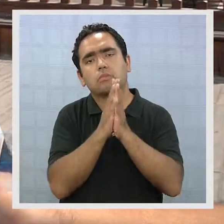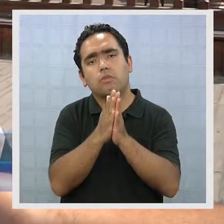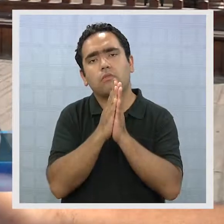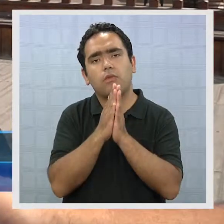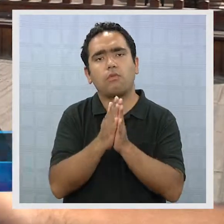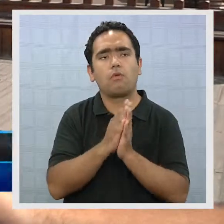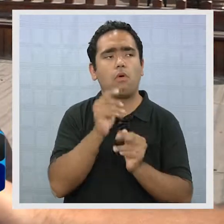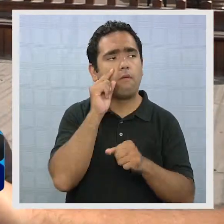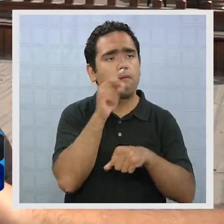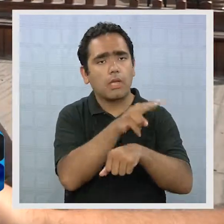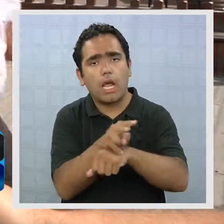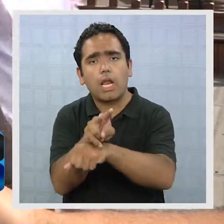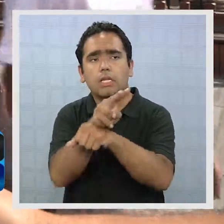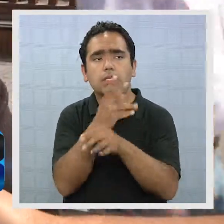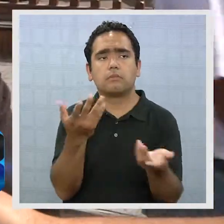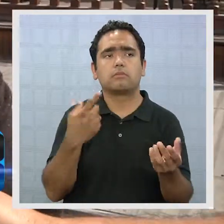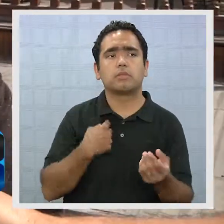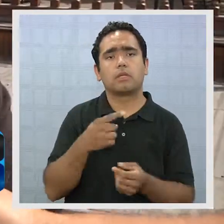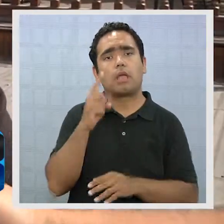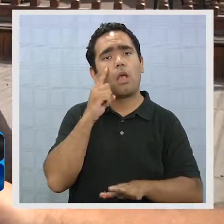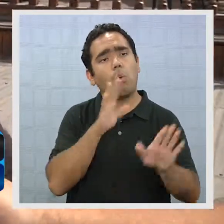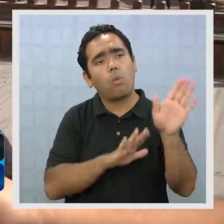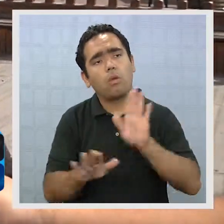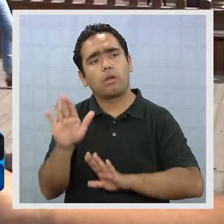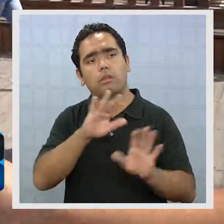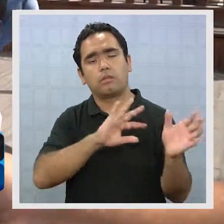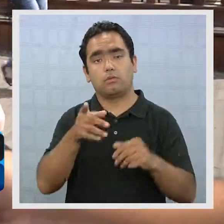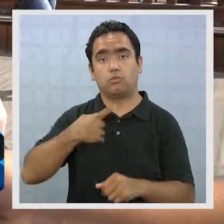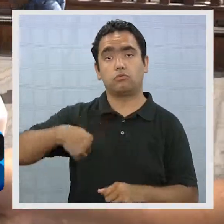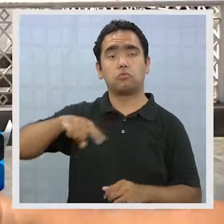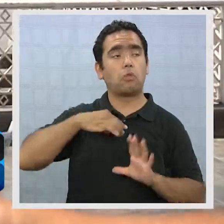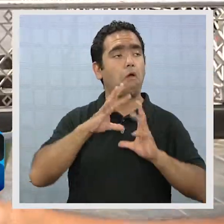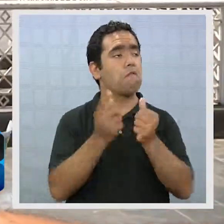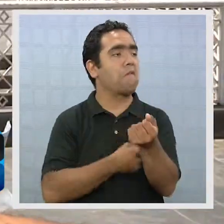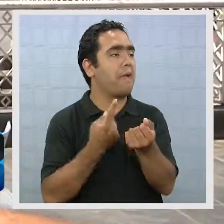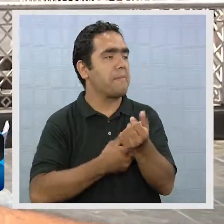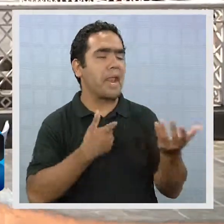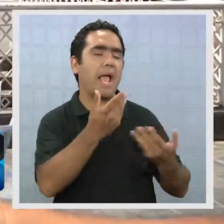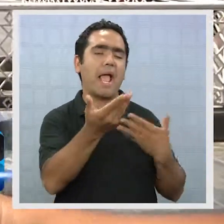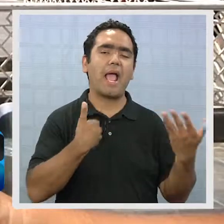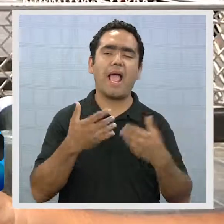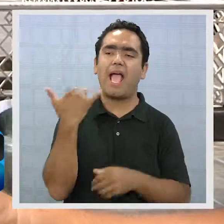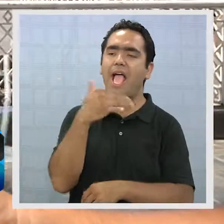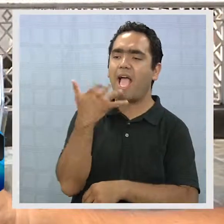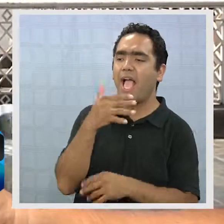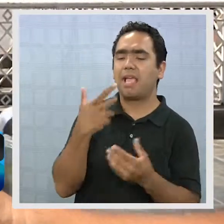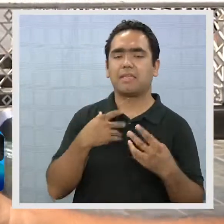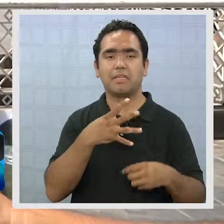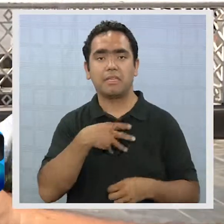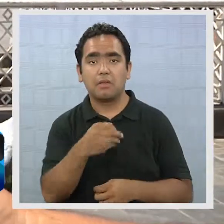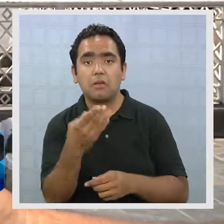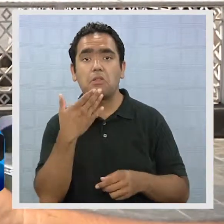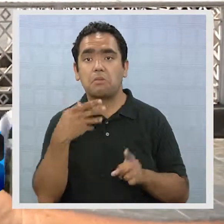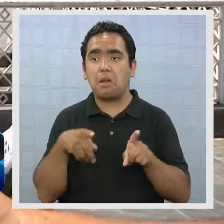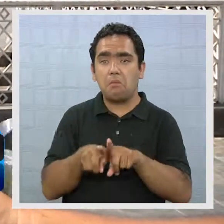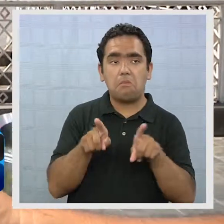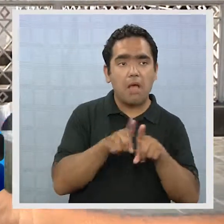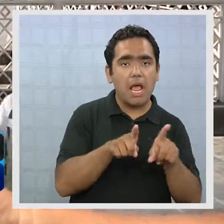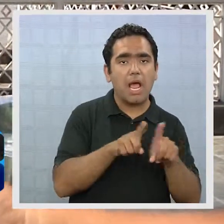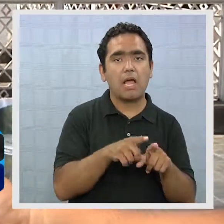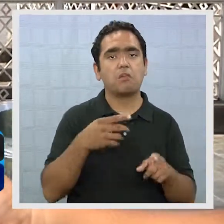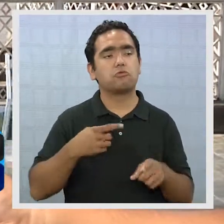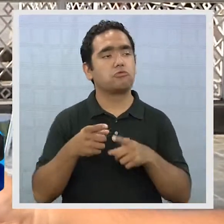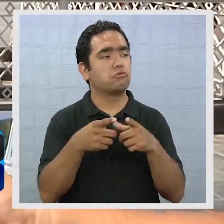fiscalicen, vean, miren, que nos va pasar algo. Estábamos en familia, estábamos compartiendo todo con mi hijo, mi